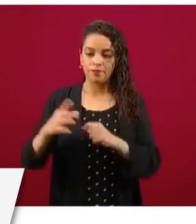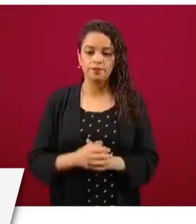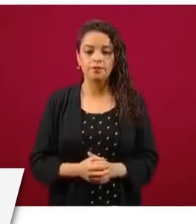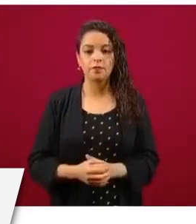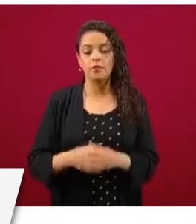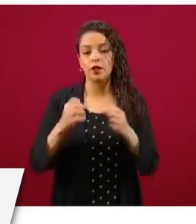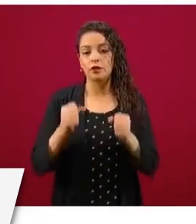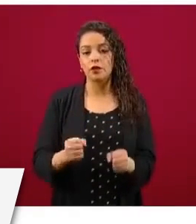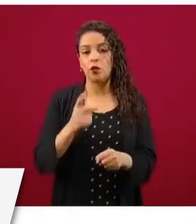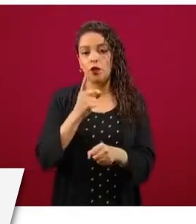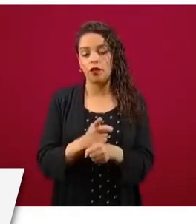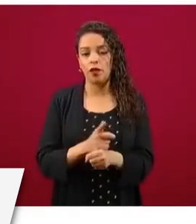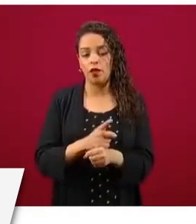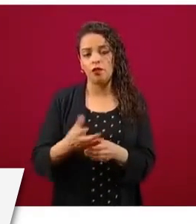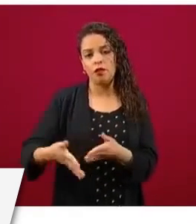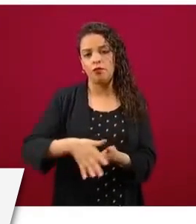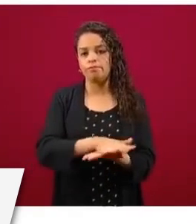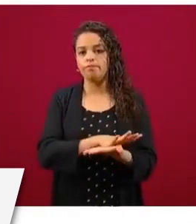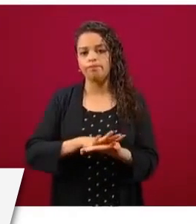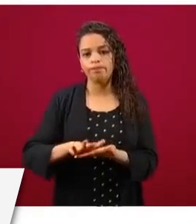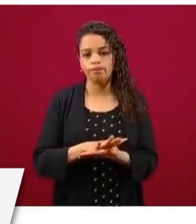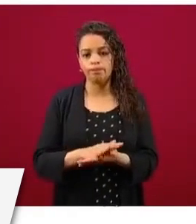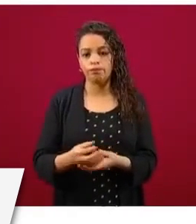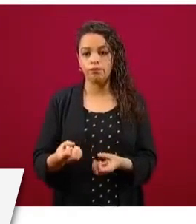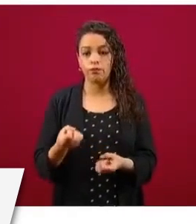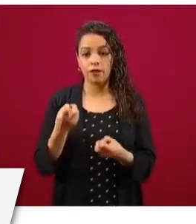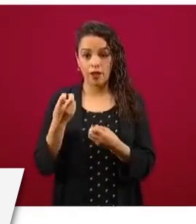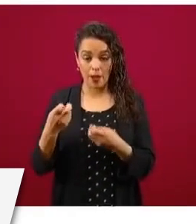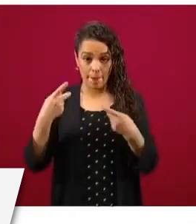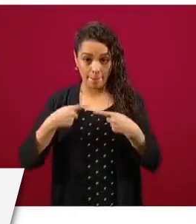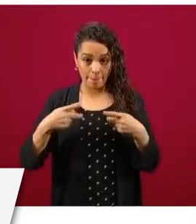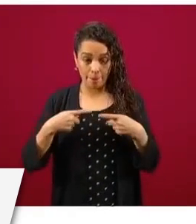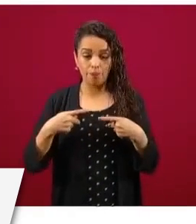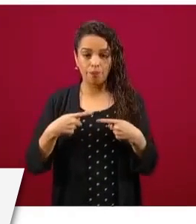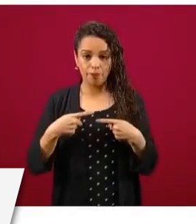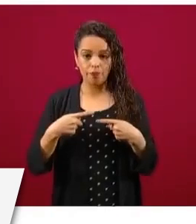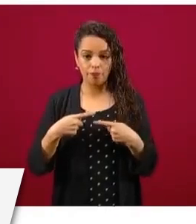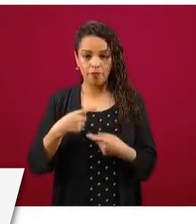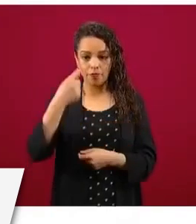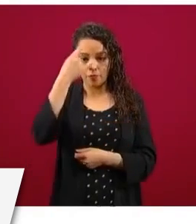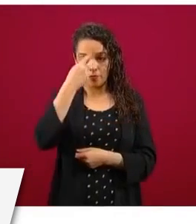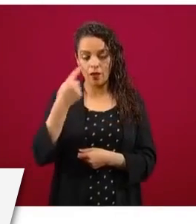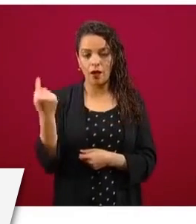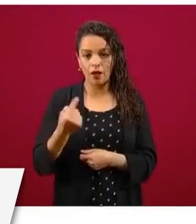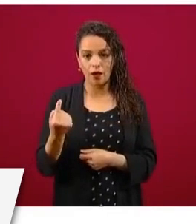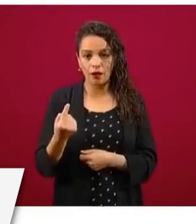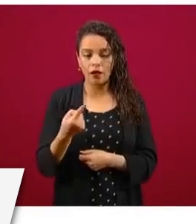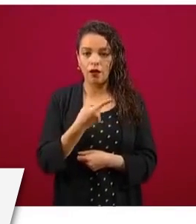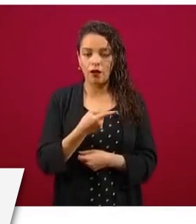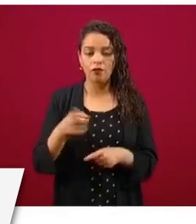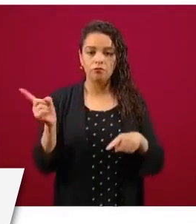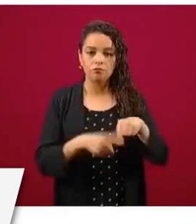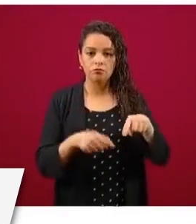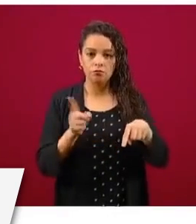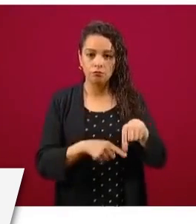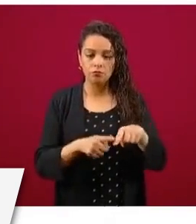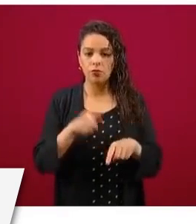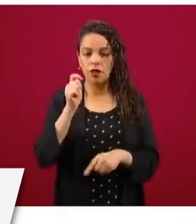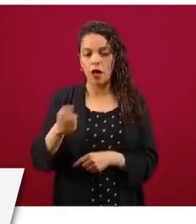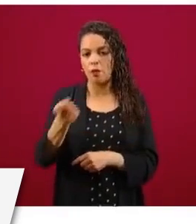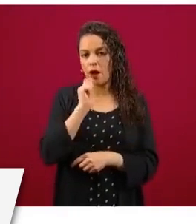Con esta cantidad de elementos hacemos lo que es las operaciones de erradicación de nervantes, tanto marihuana como amapola,